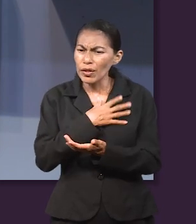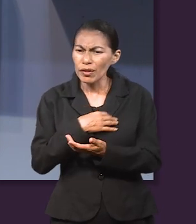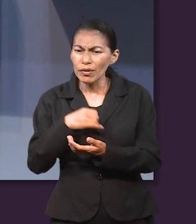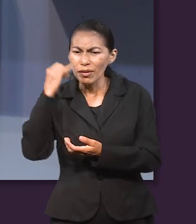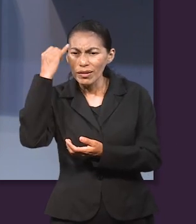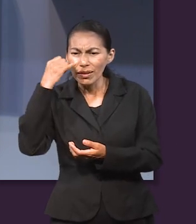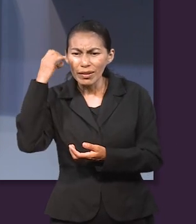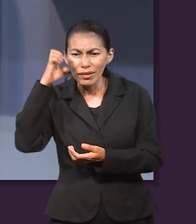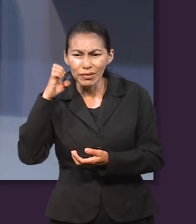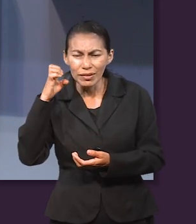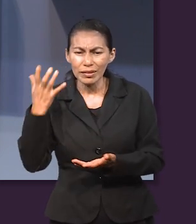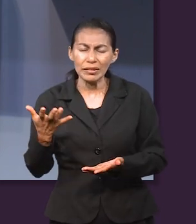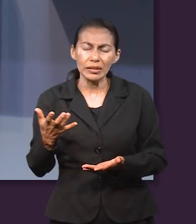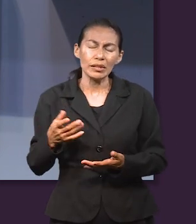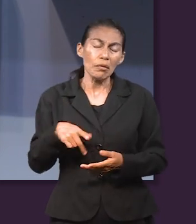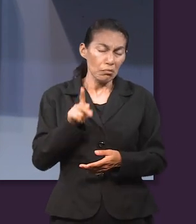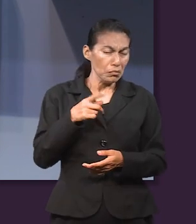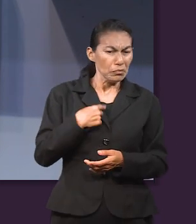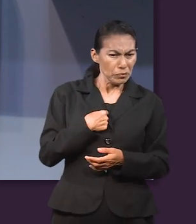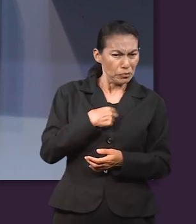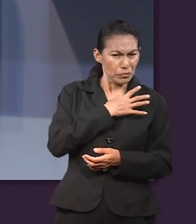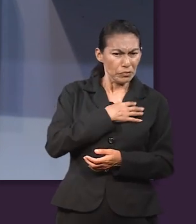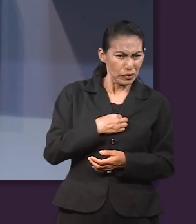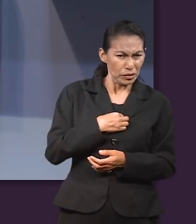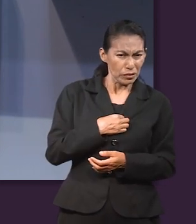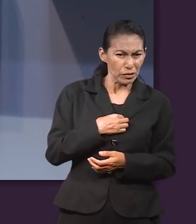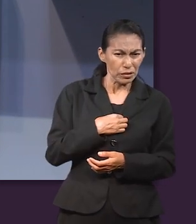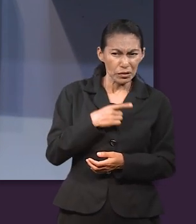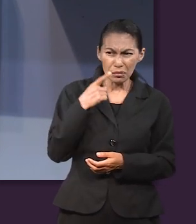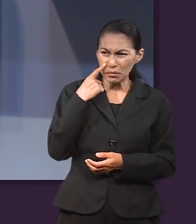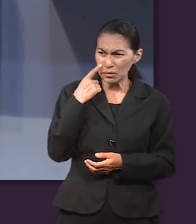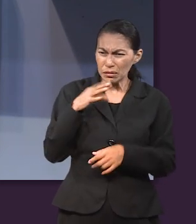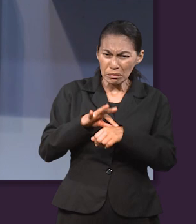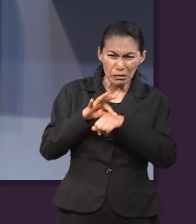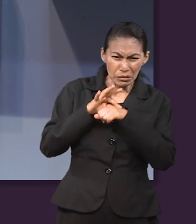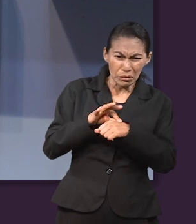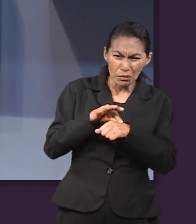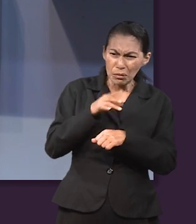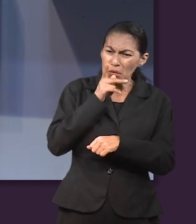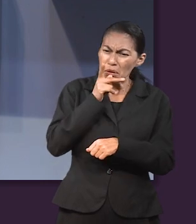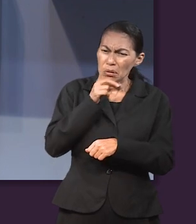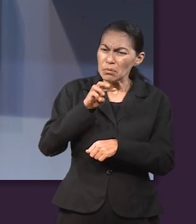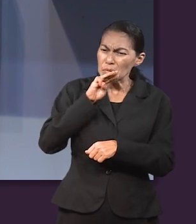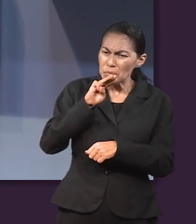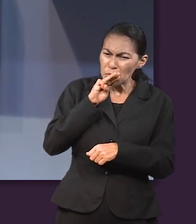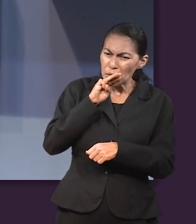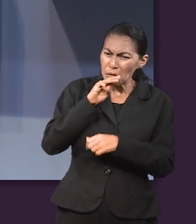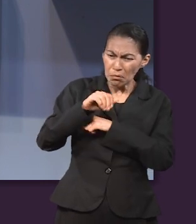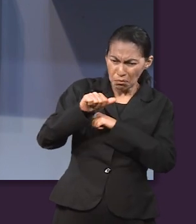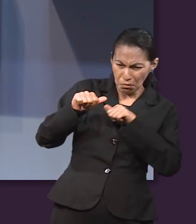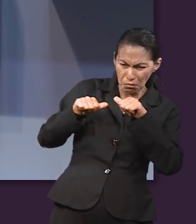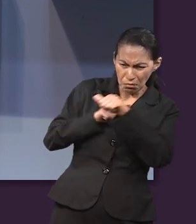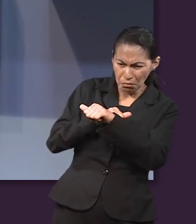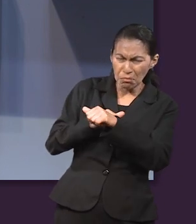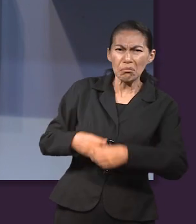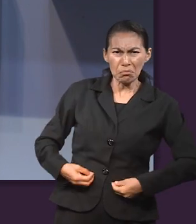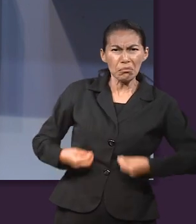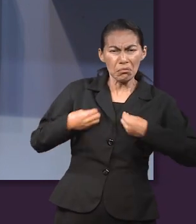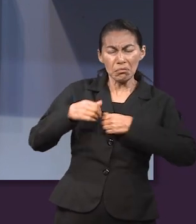tiene hijos es Jaime y el amor filial, yo lo he visto, yo lo he experimentado como hijo, es